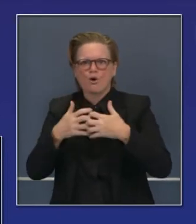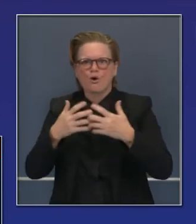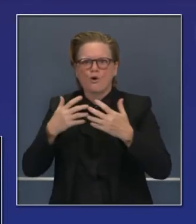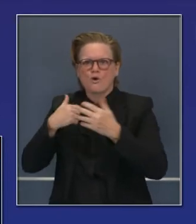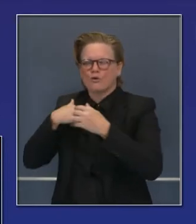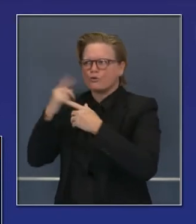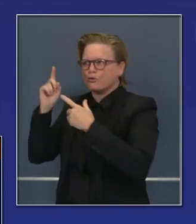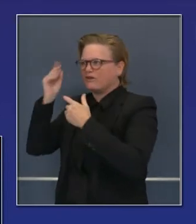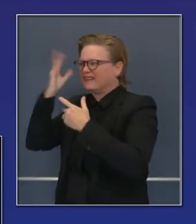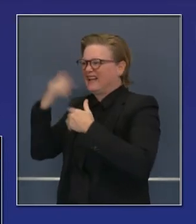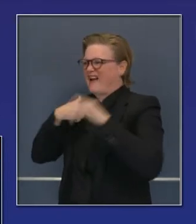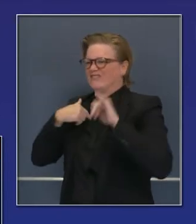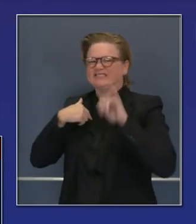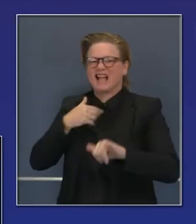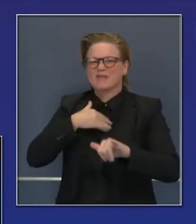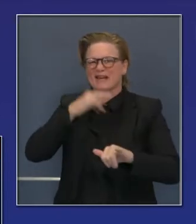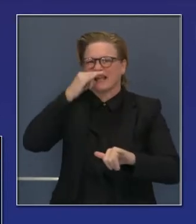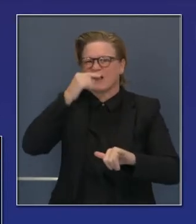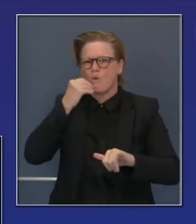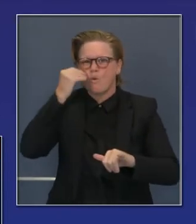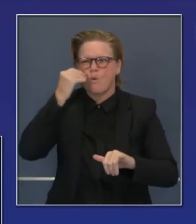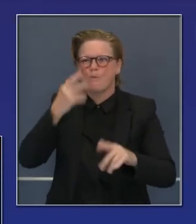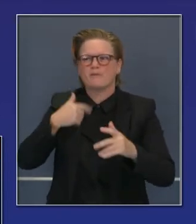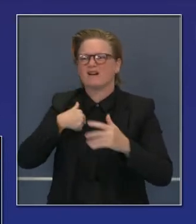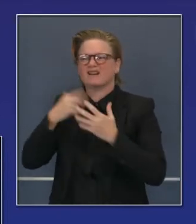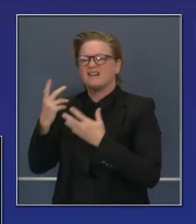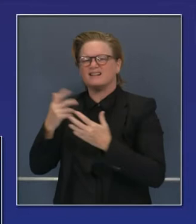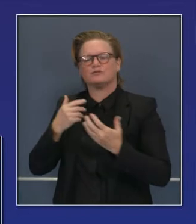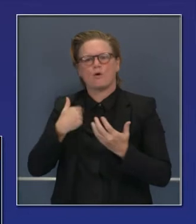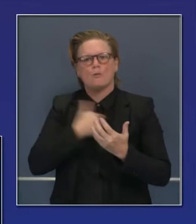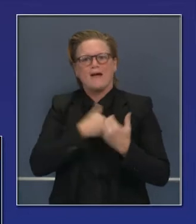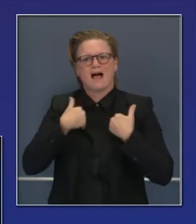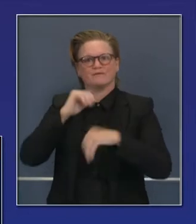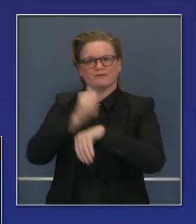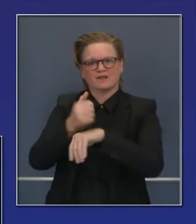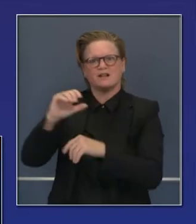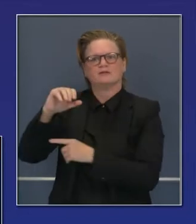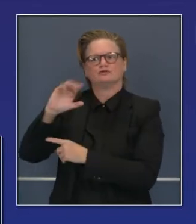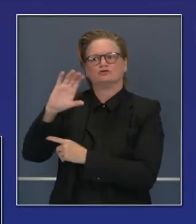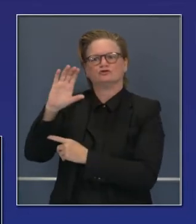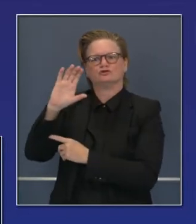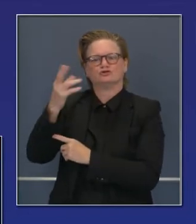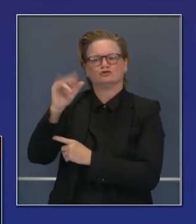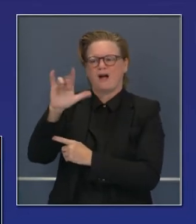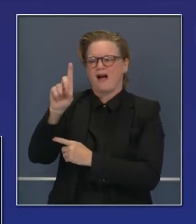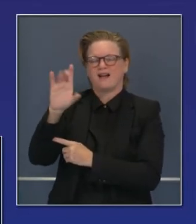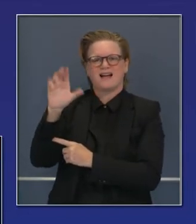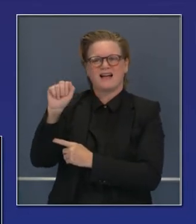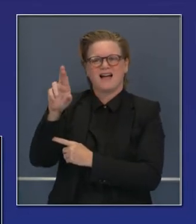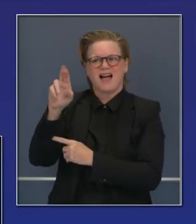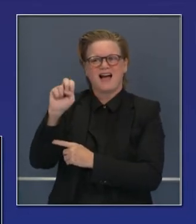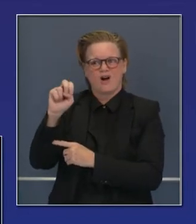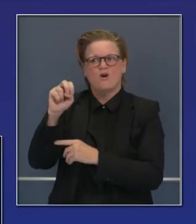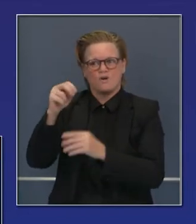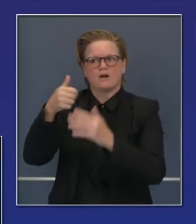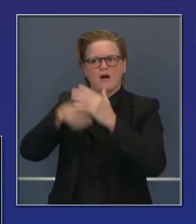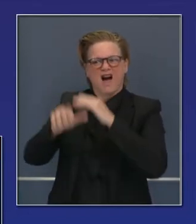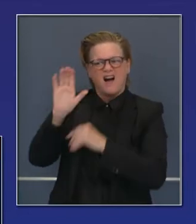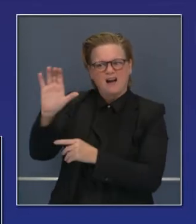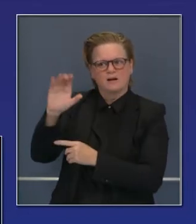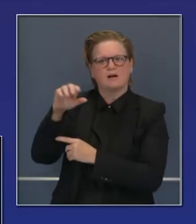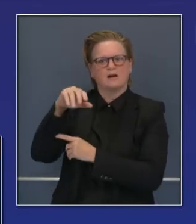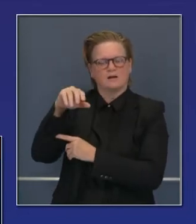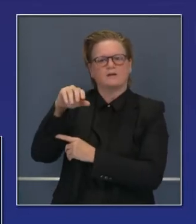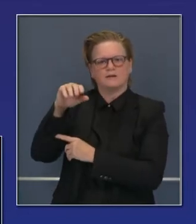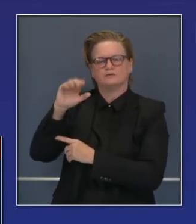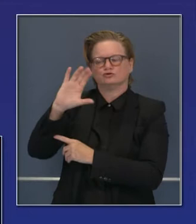los que tienen que atender y por eso tenemos en este sitio web, mychildcare.ca.gov, como pueden ver